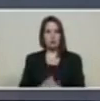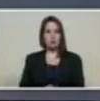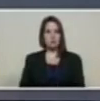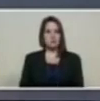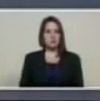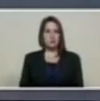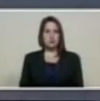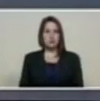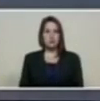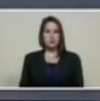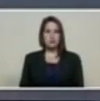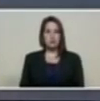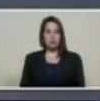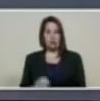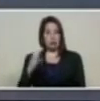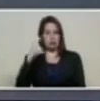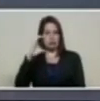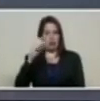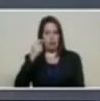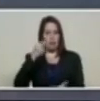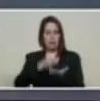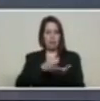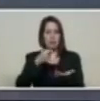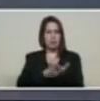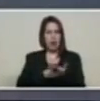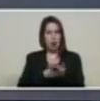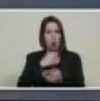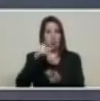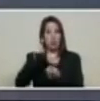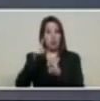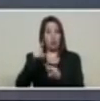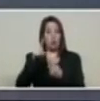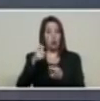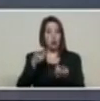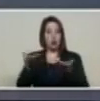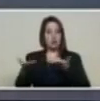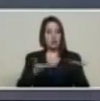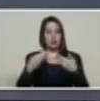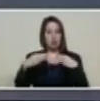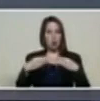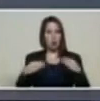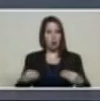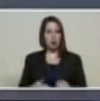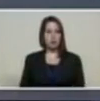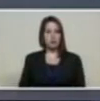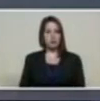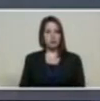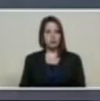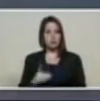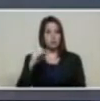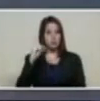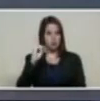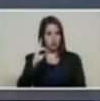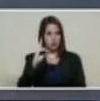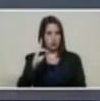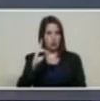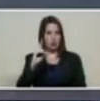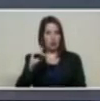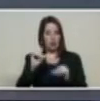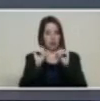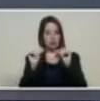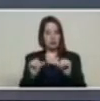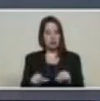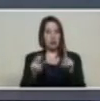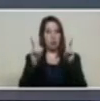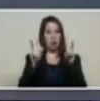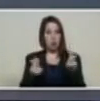C pago de impuestos y servicios públicos D se plantea como un sistema novedoso